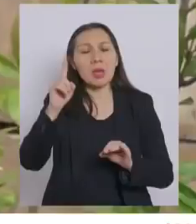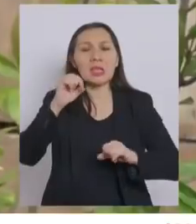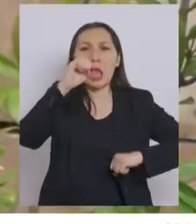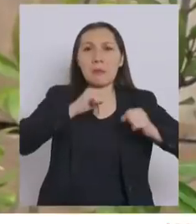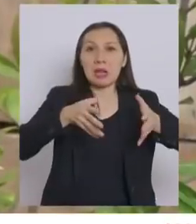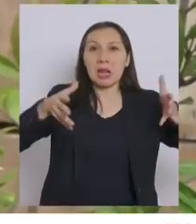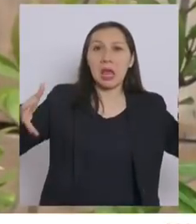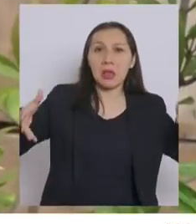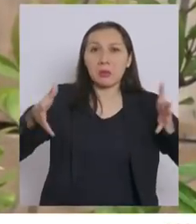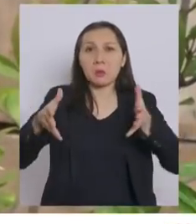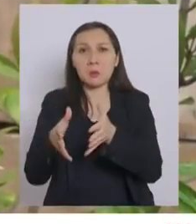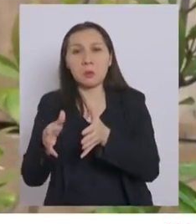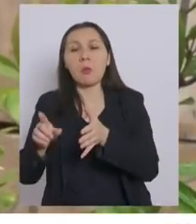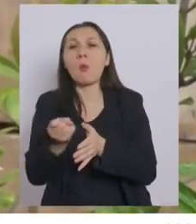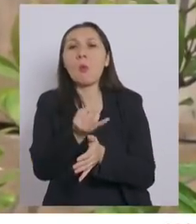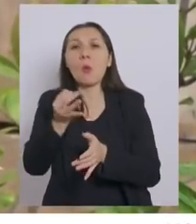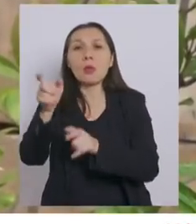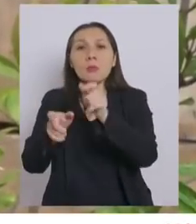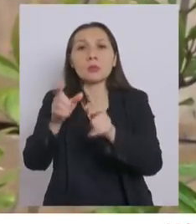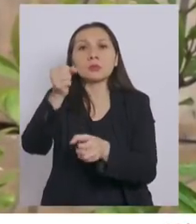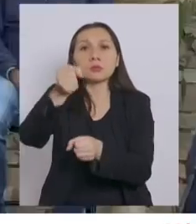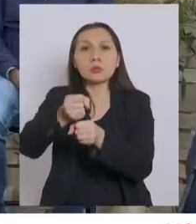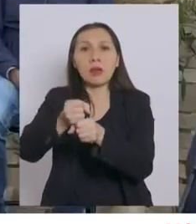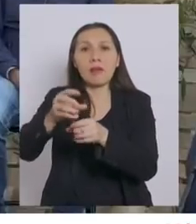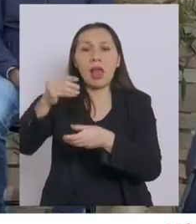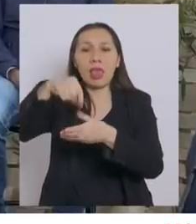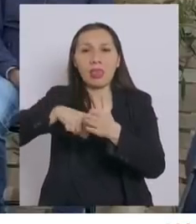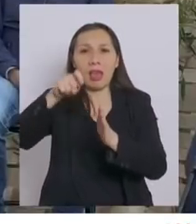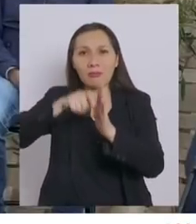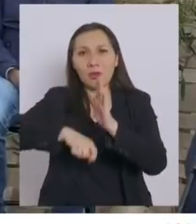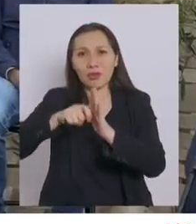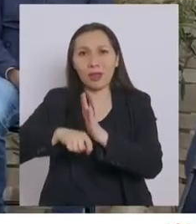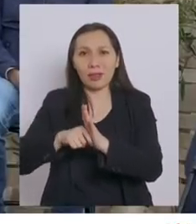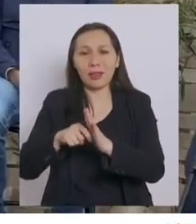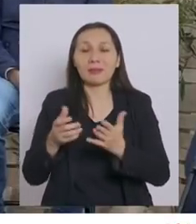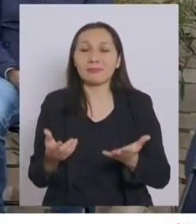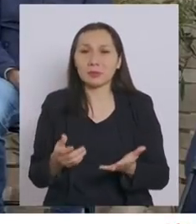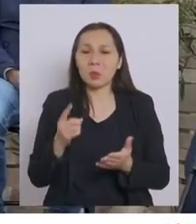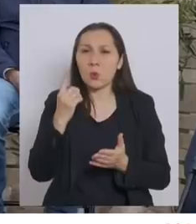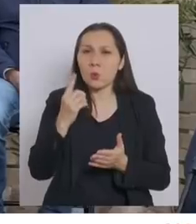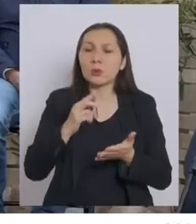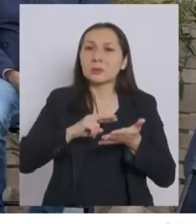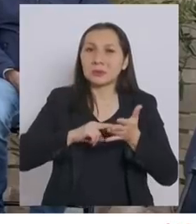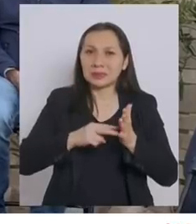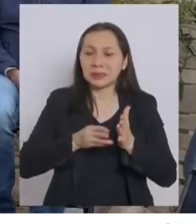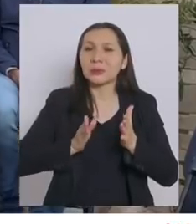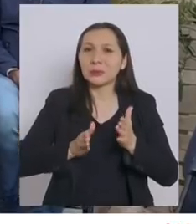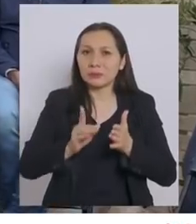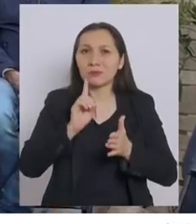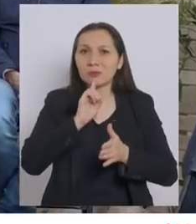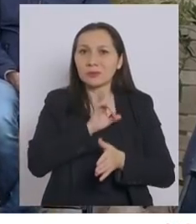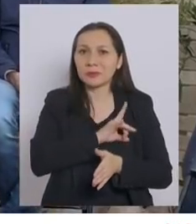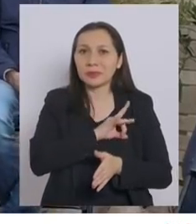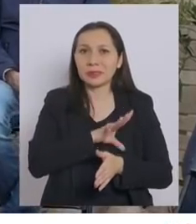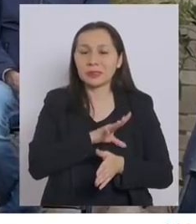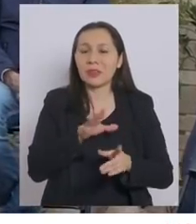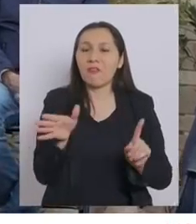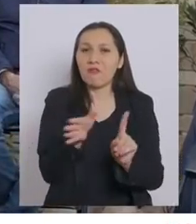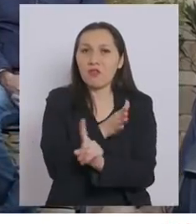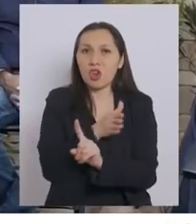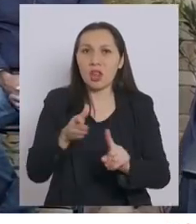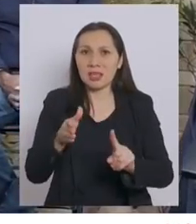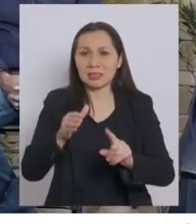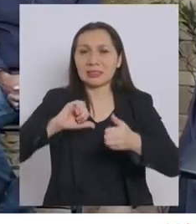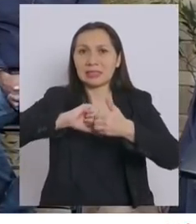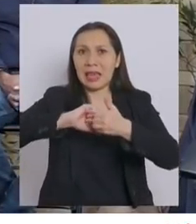de la empresa ni por el número de trabajadoras contratadas. Una de las heridas abiertas que aún tiene nuestro país es la violencia de